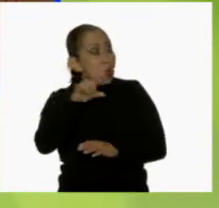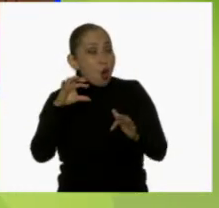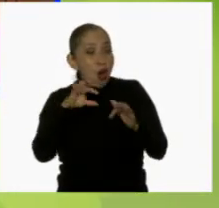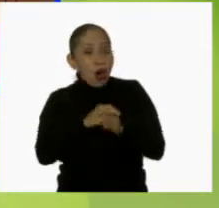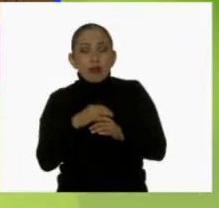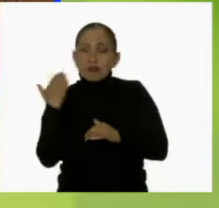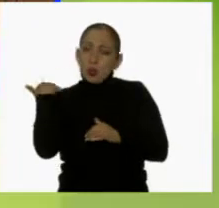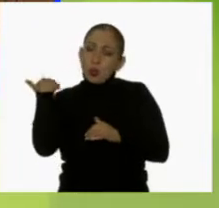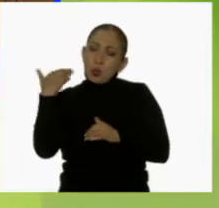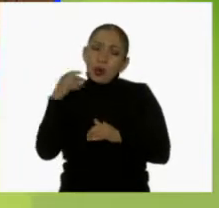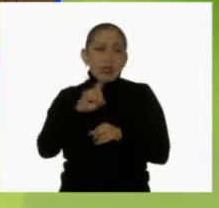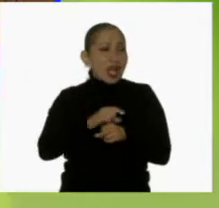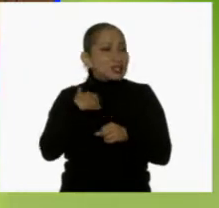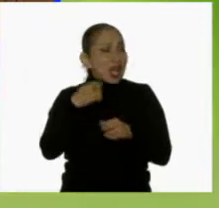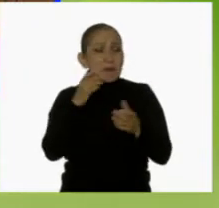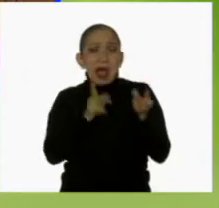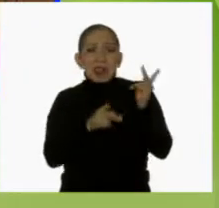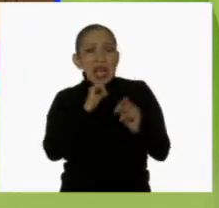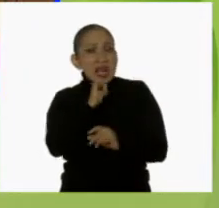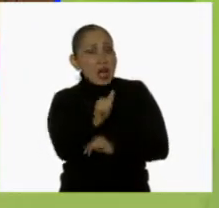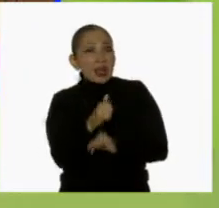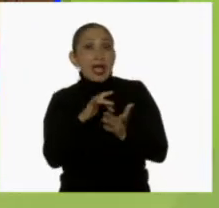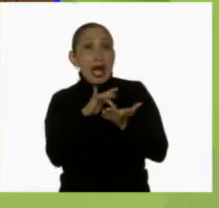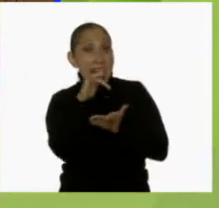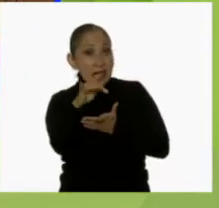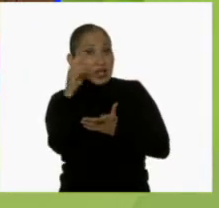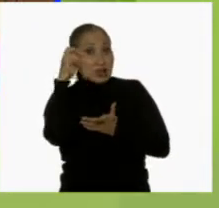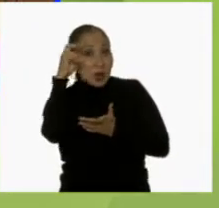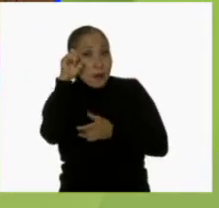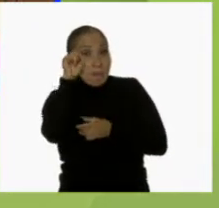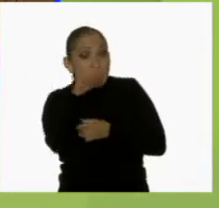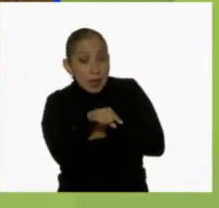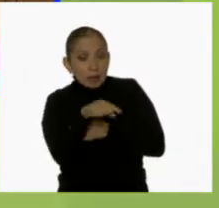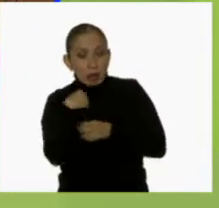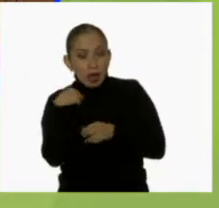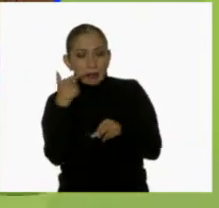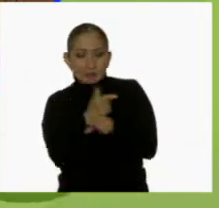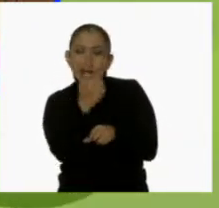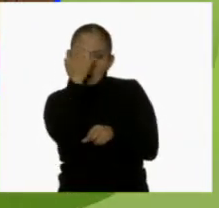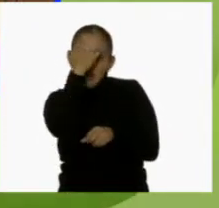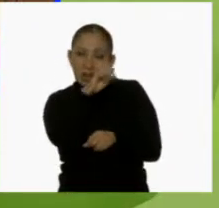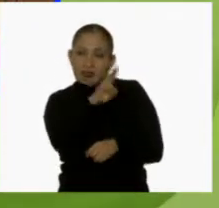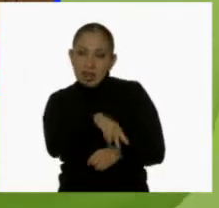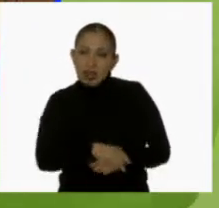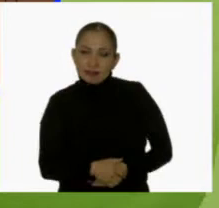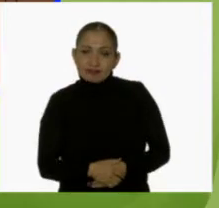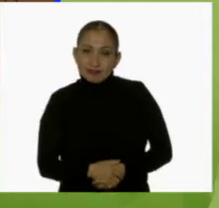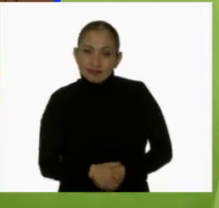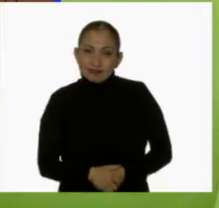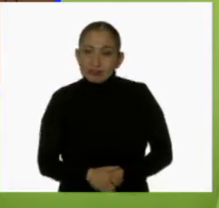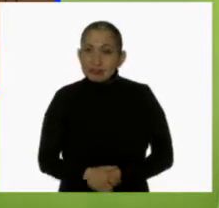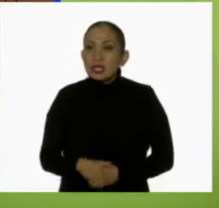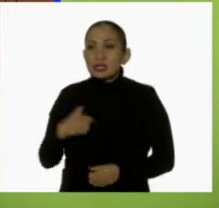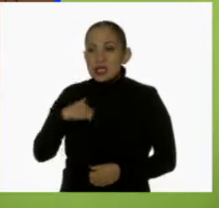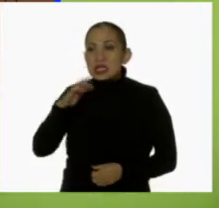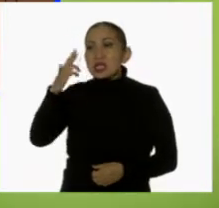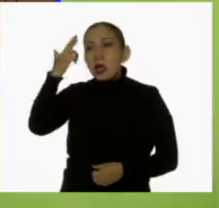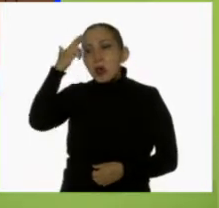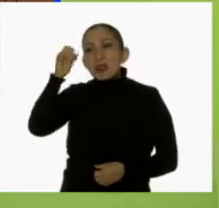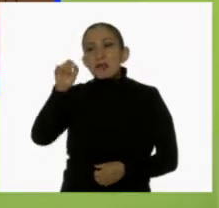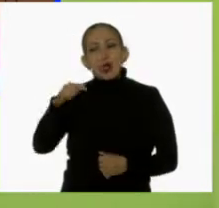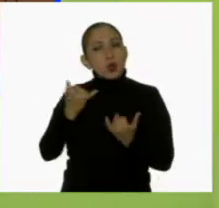Llevábamos muchos días sin hablar. Y gracias a ese sueño, me di cuenta de que te extrañaba mucho. Sí, me acuerdo.